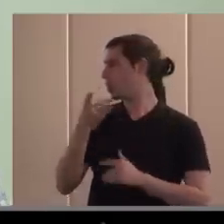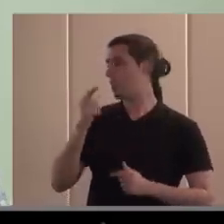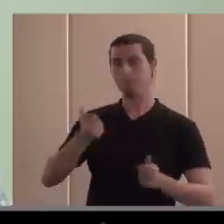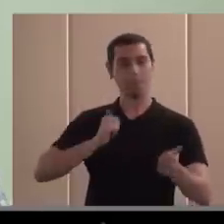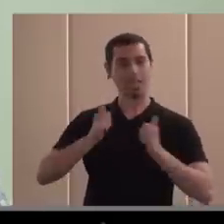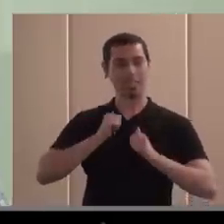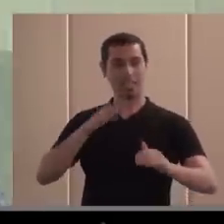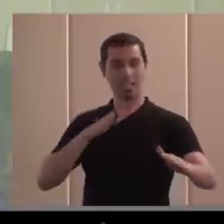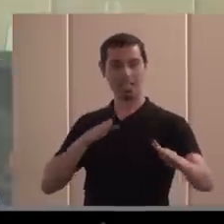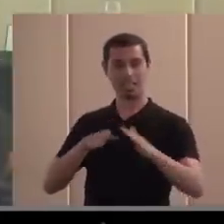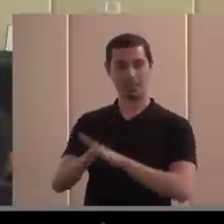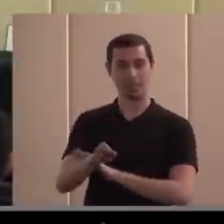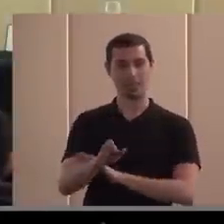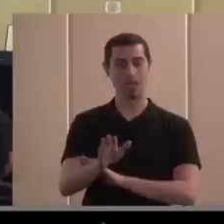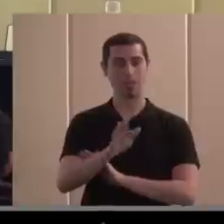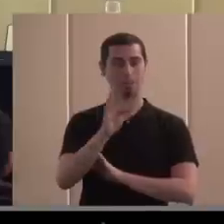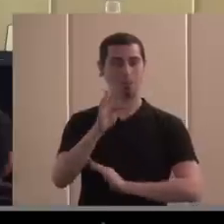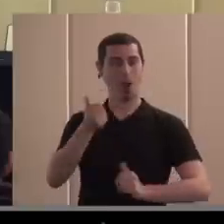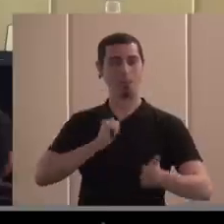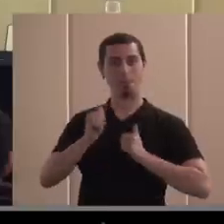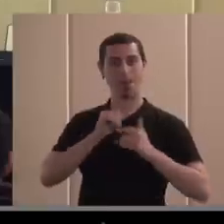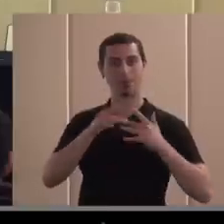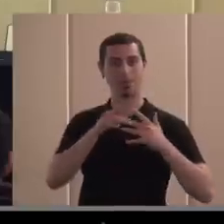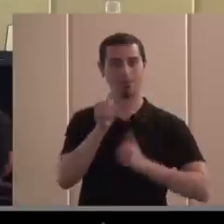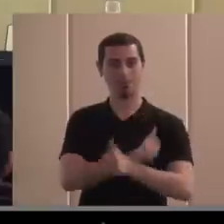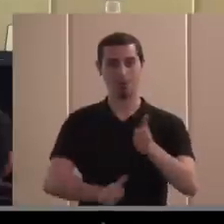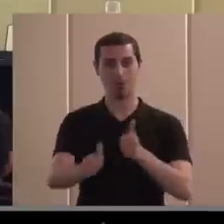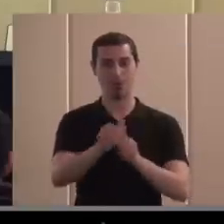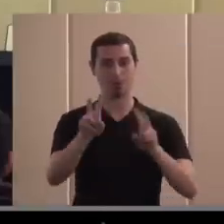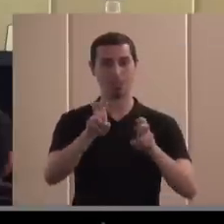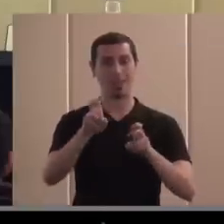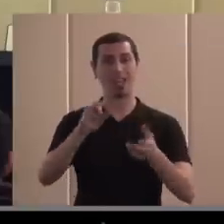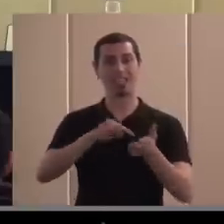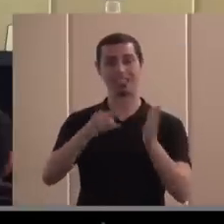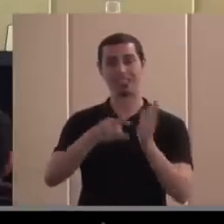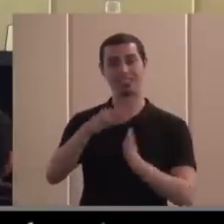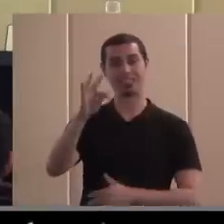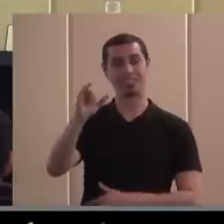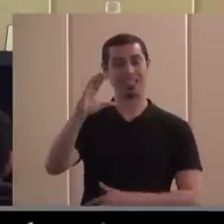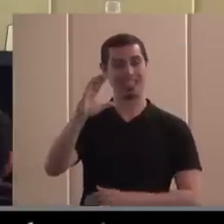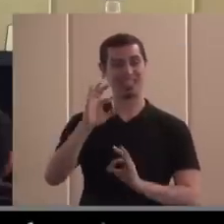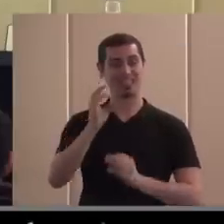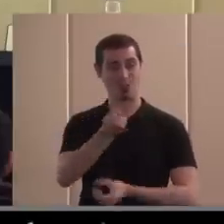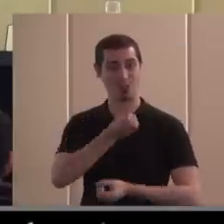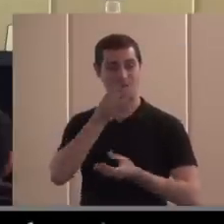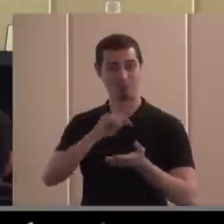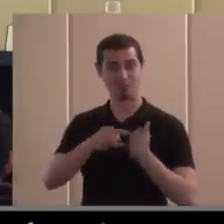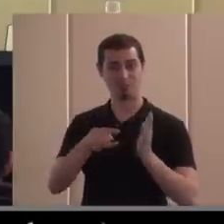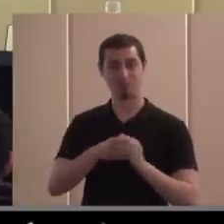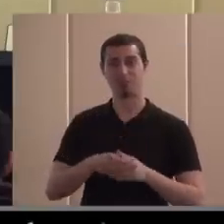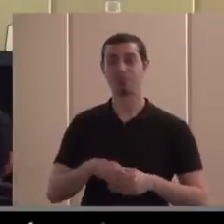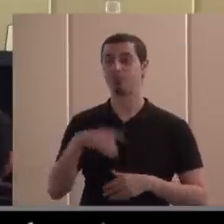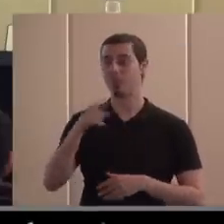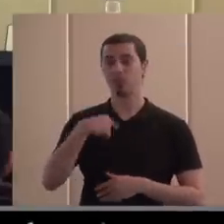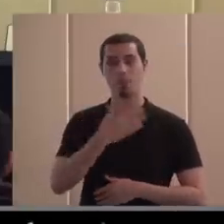accesibilidad, además, máster pioneros en el ámbito de las TIC, de las tecnologías de la información. Y siempre es un